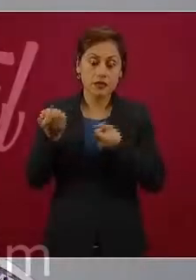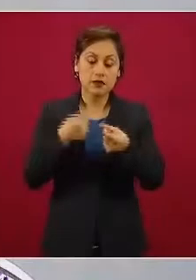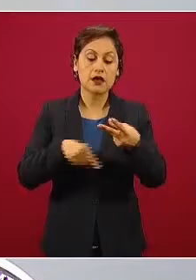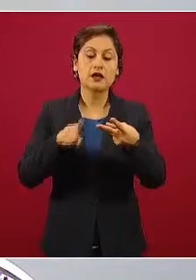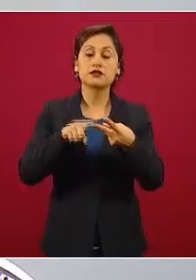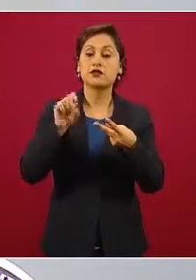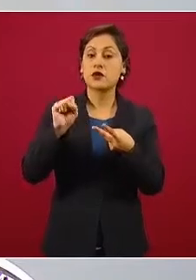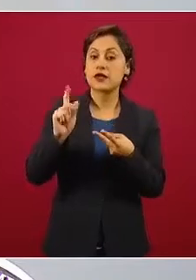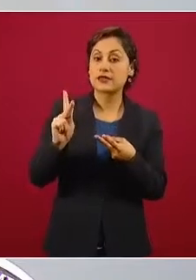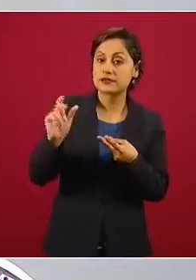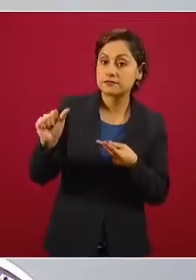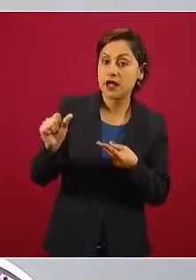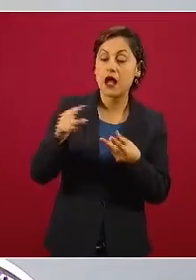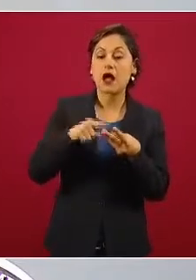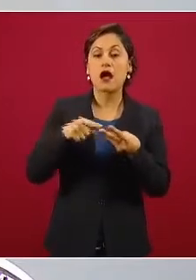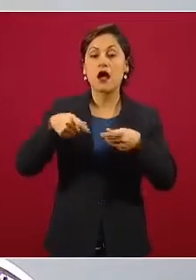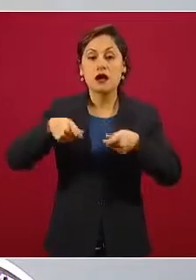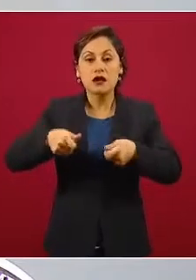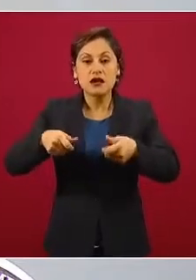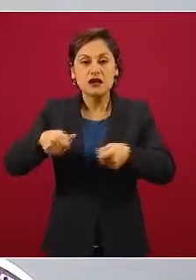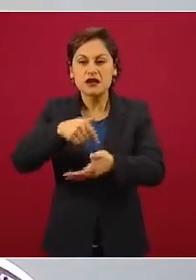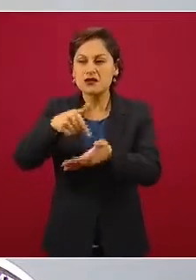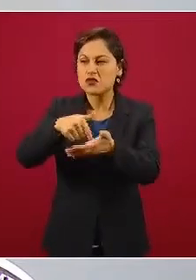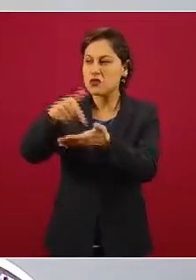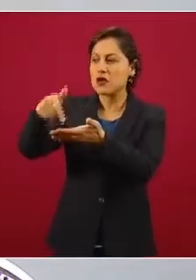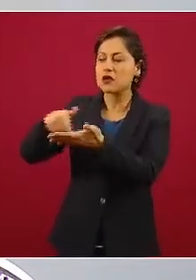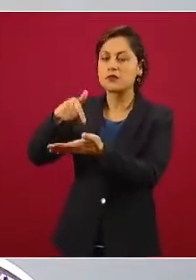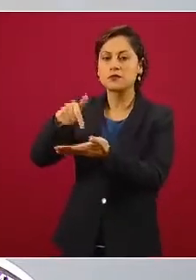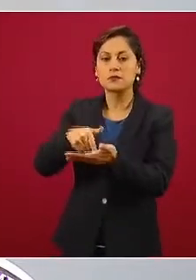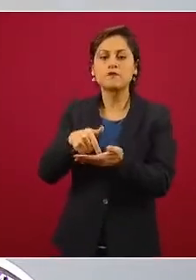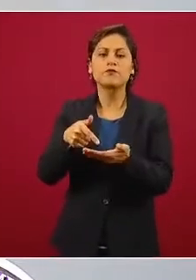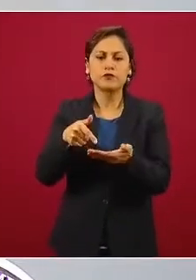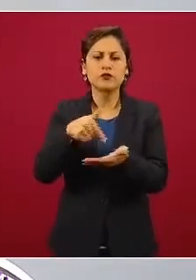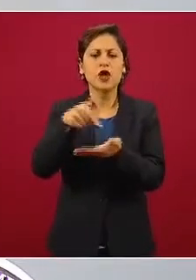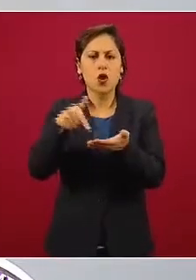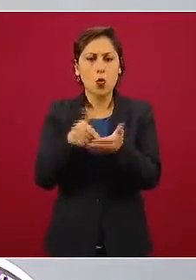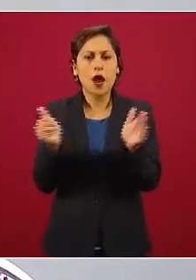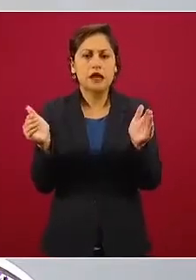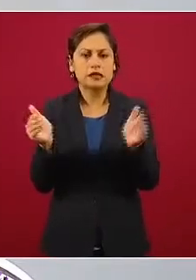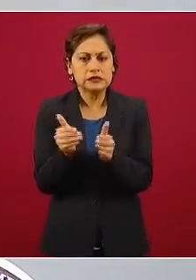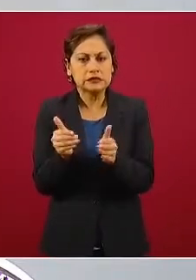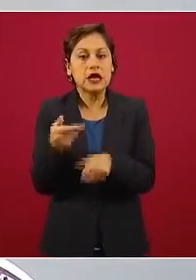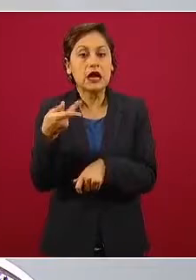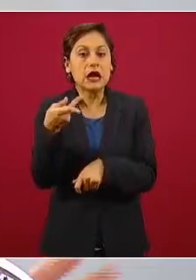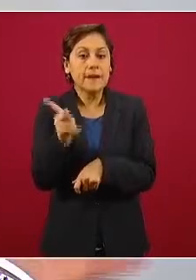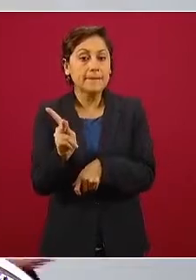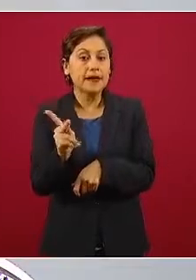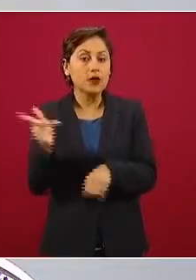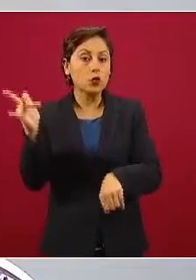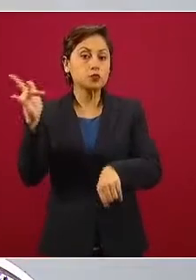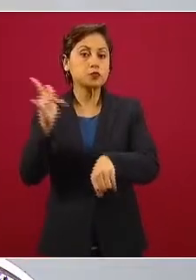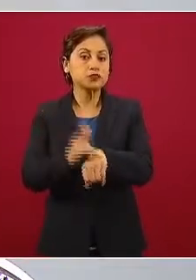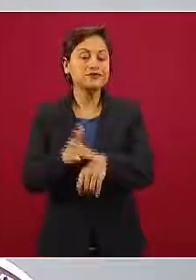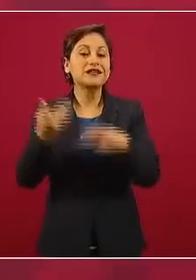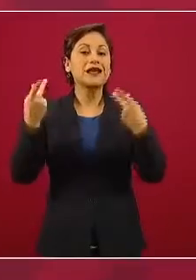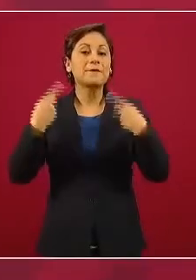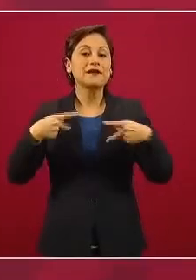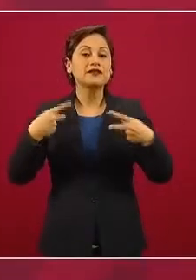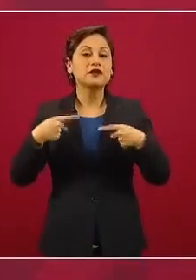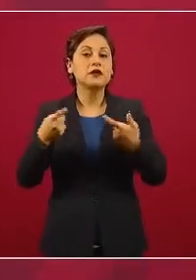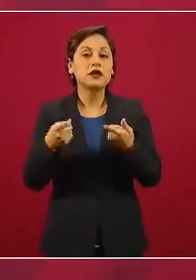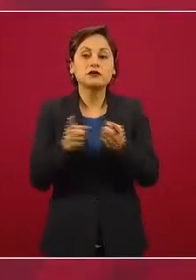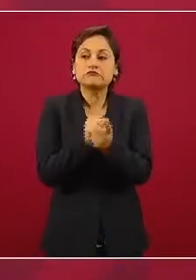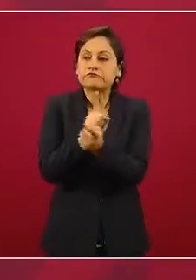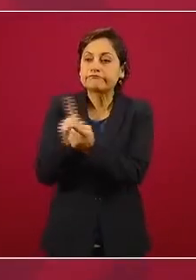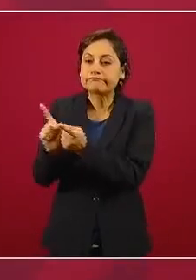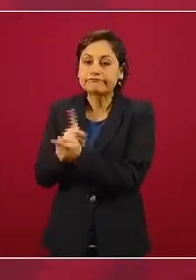Aunque son relativamente pequeños, el riesgo estriba en el contacto físico entre personas, la proximidad en los espacios